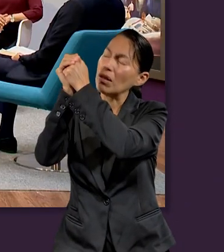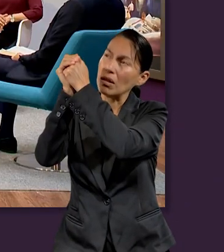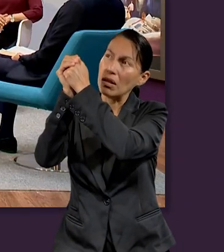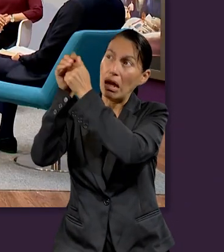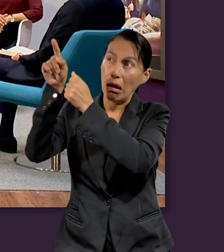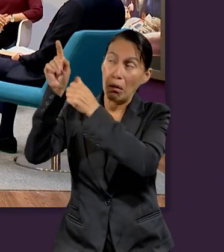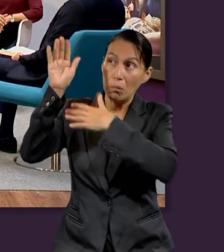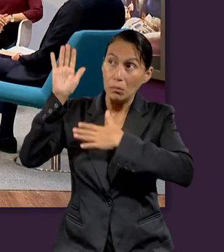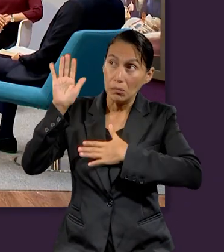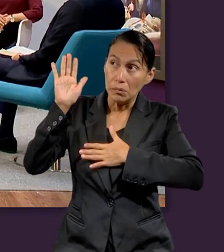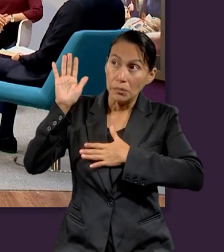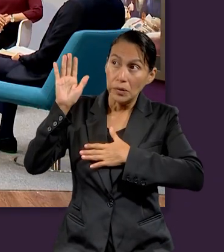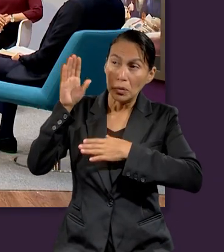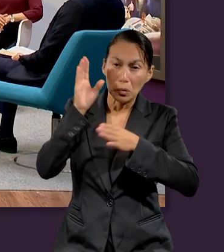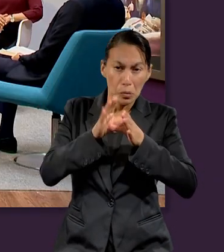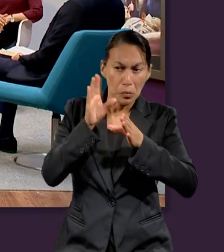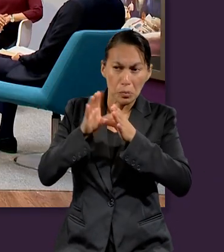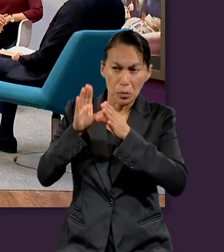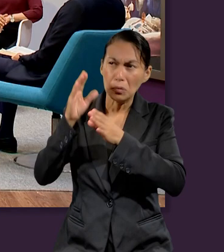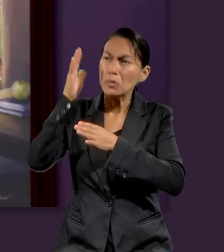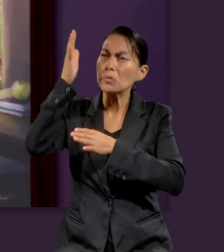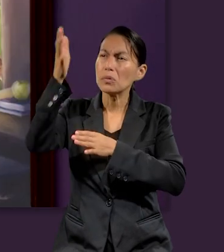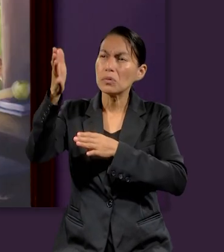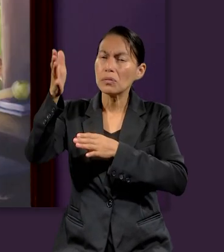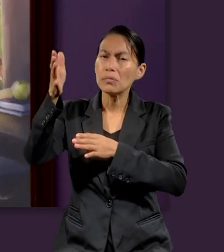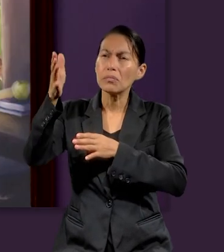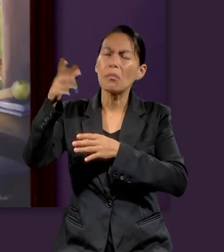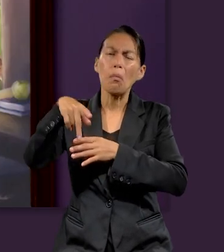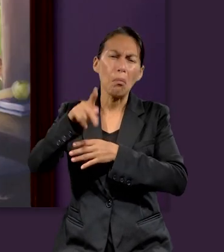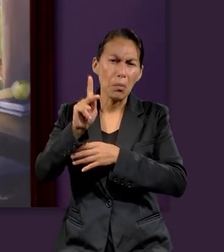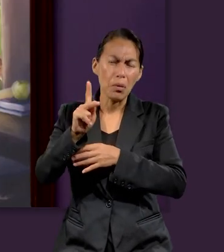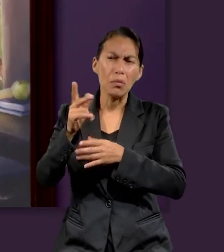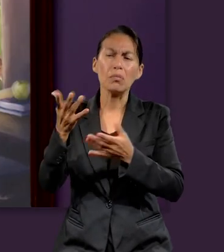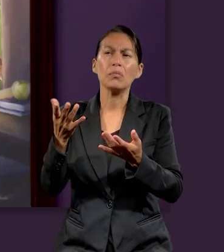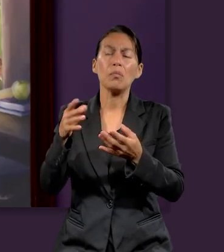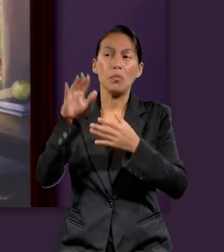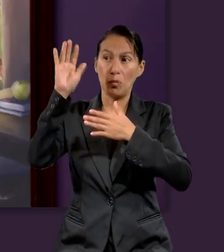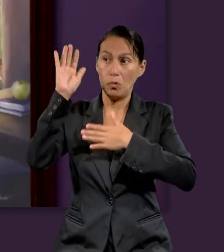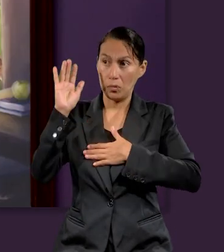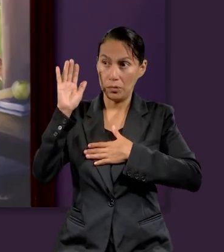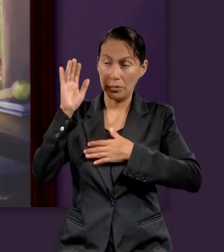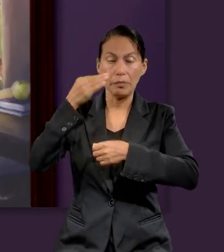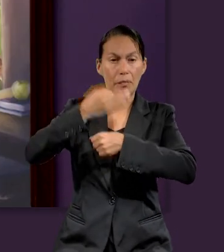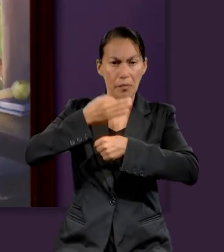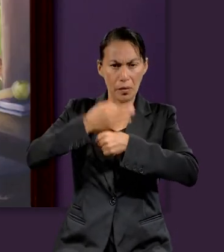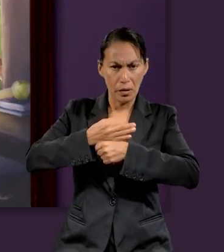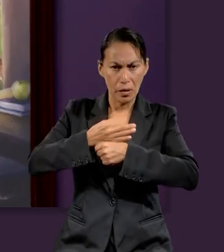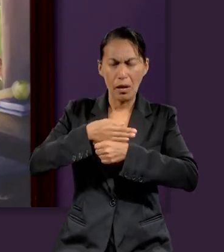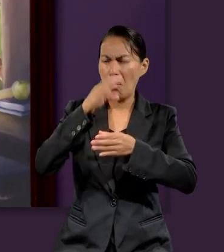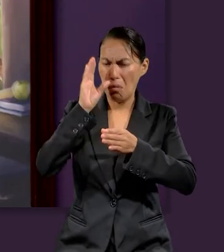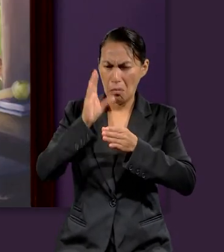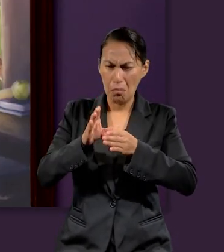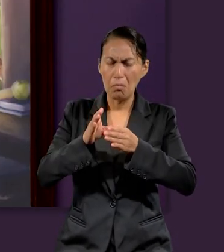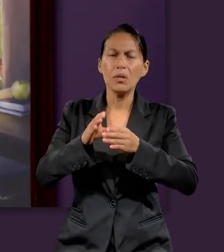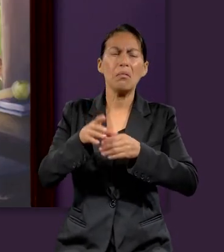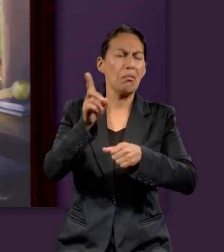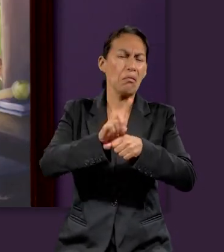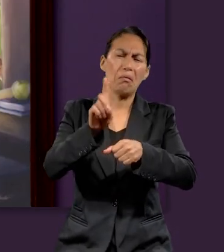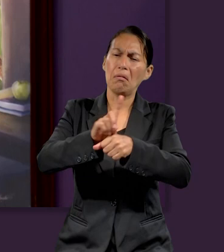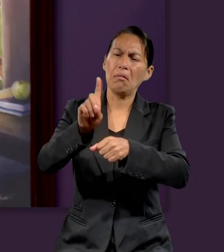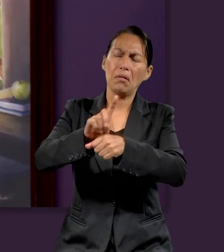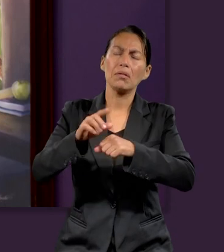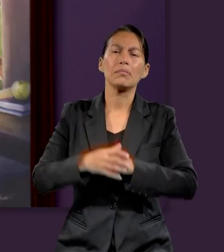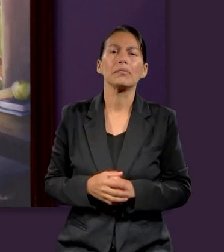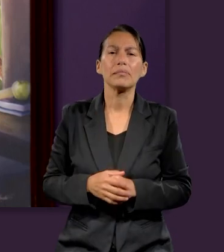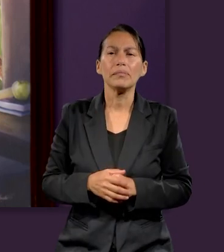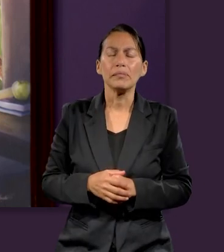digámoslo así, promesas que se cumplirán en un futuro, sino también promesas, en este caso, que se cumplen en